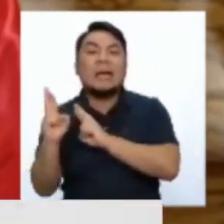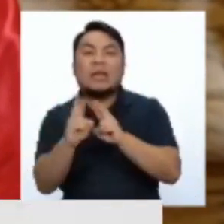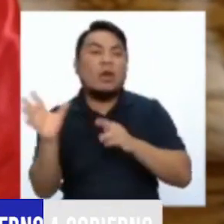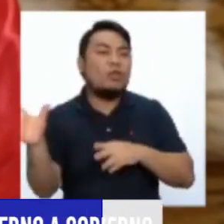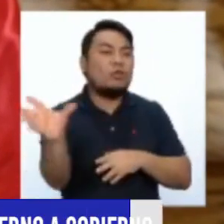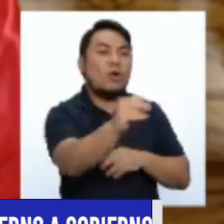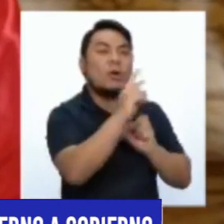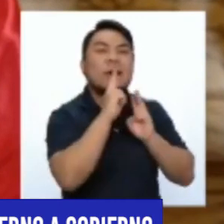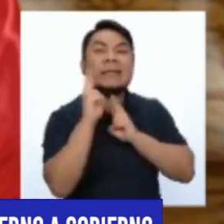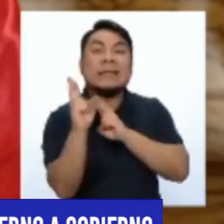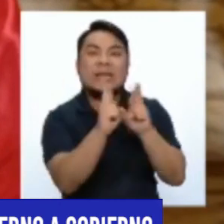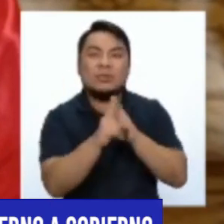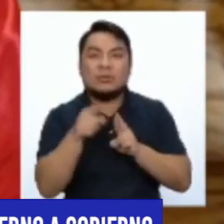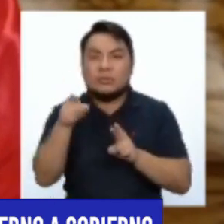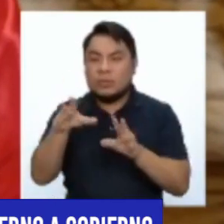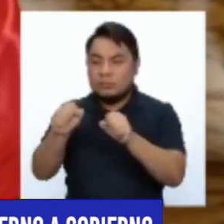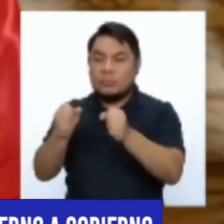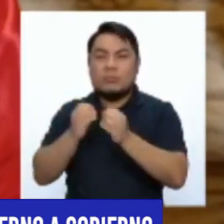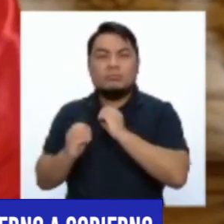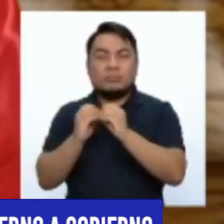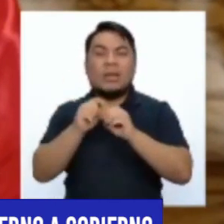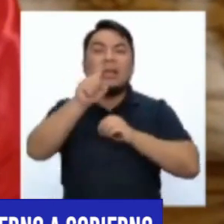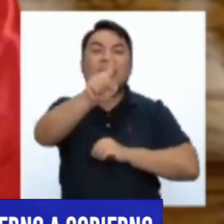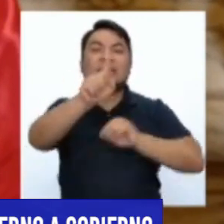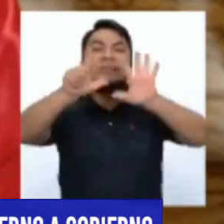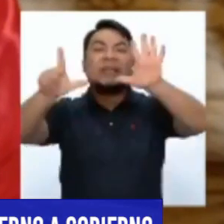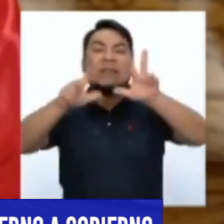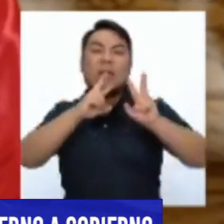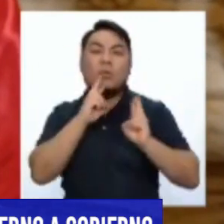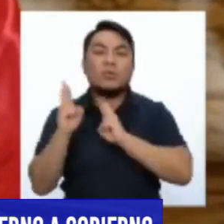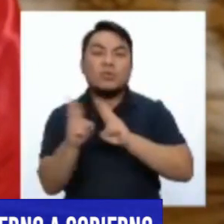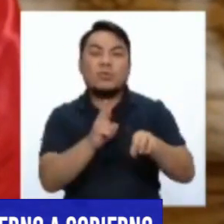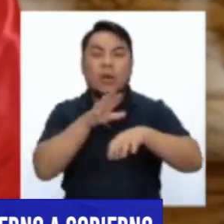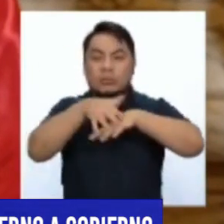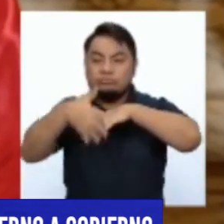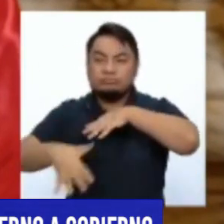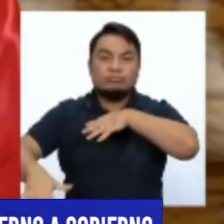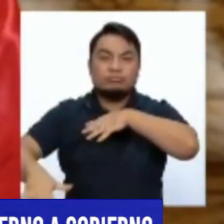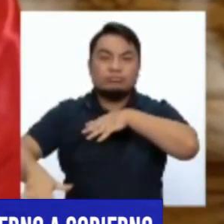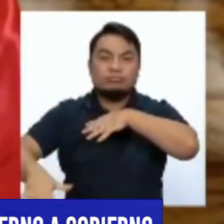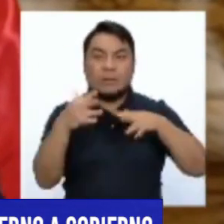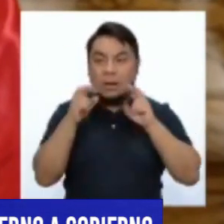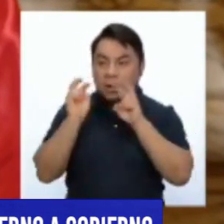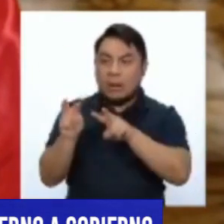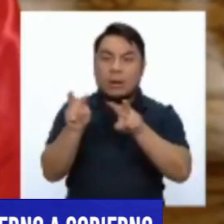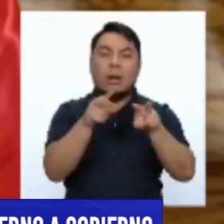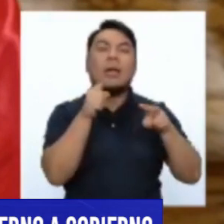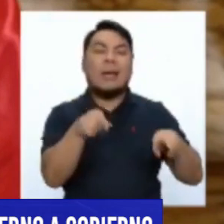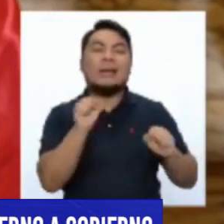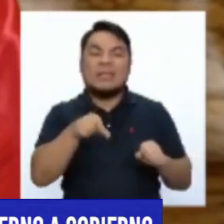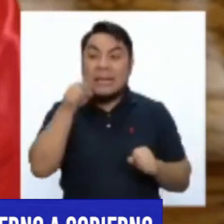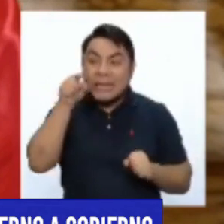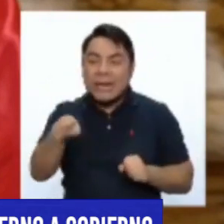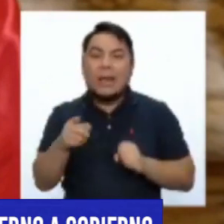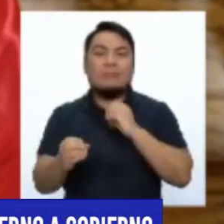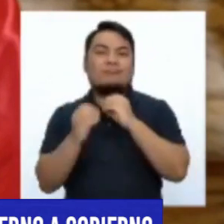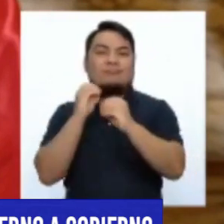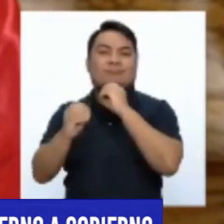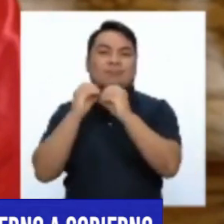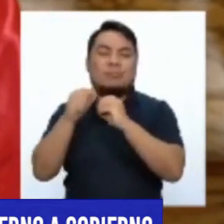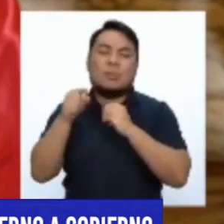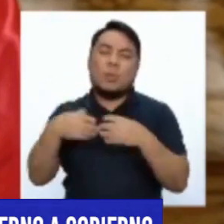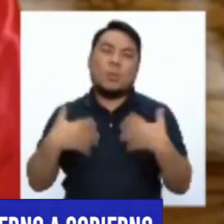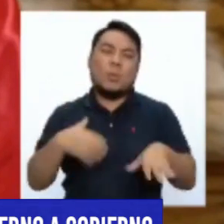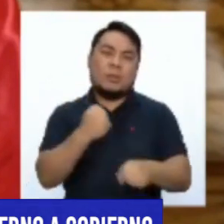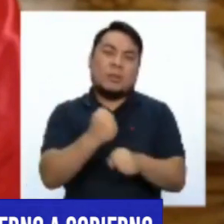de las 17 cuencas que hemos contemplado de manera definitiva y eso va a ser un